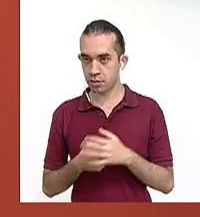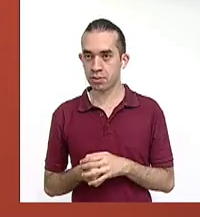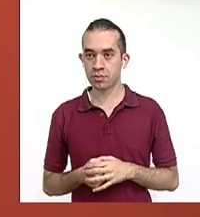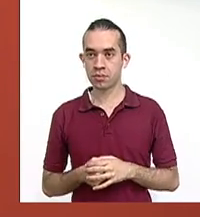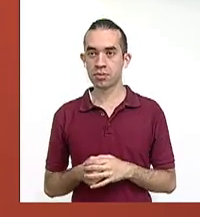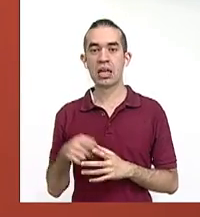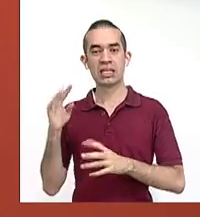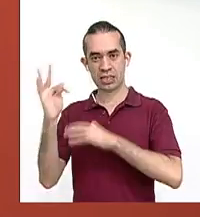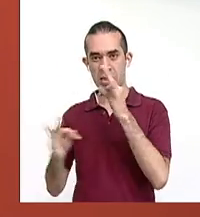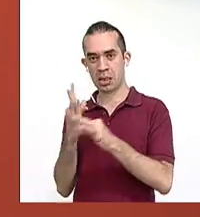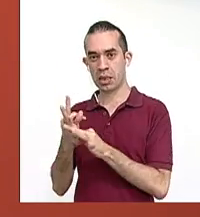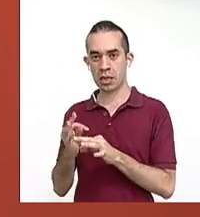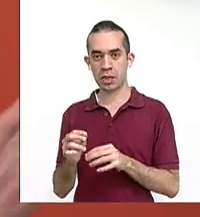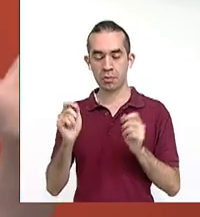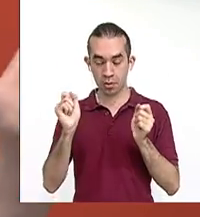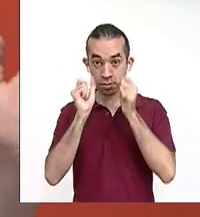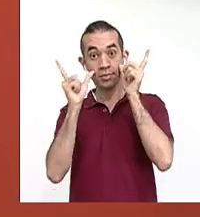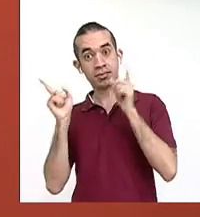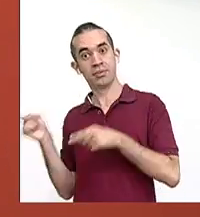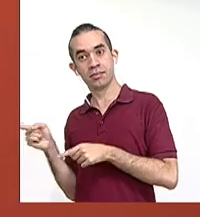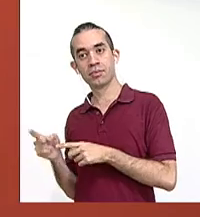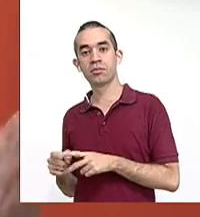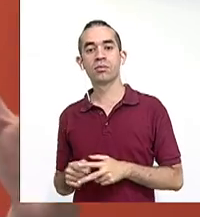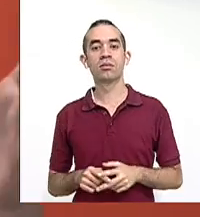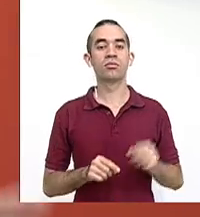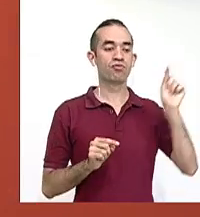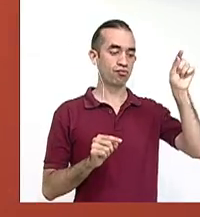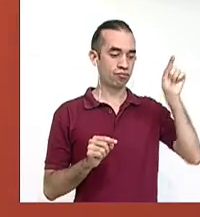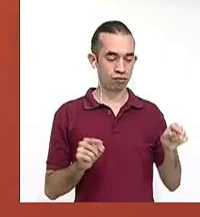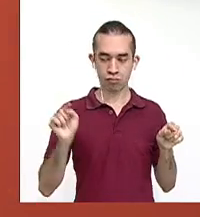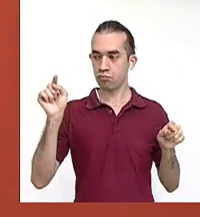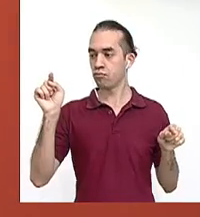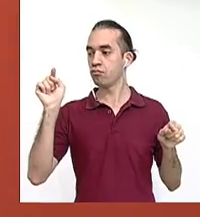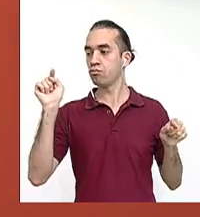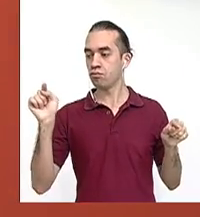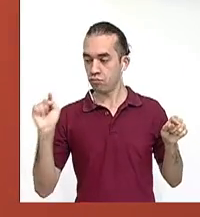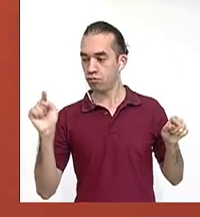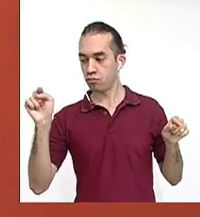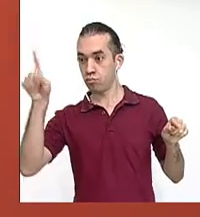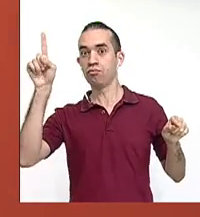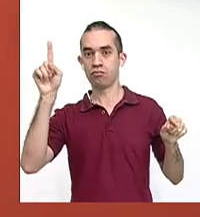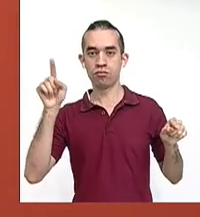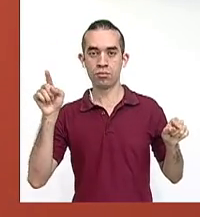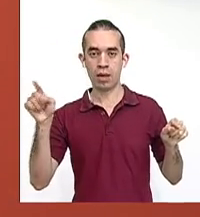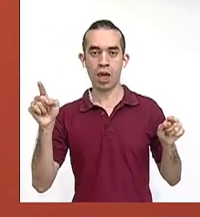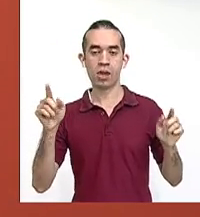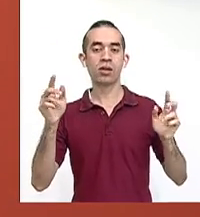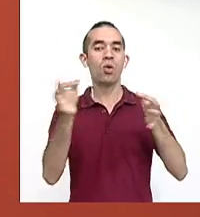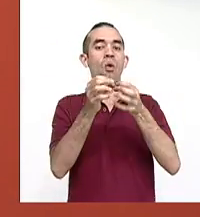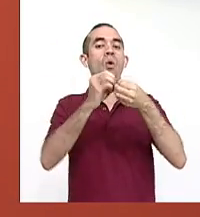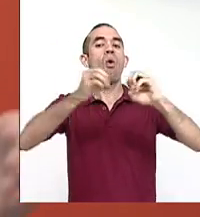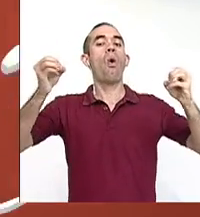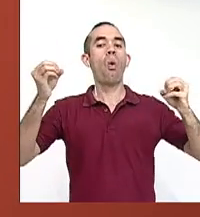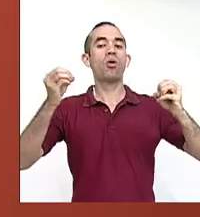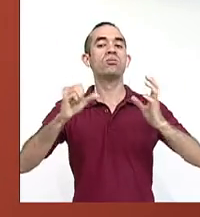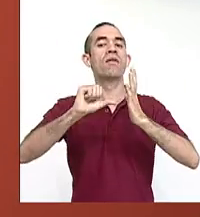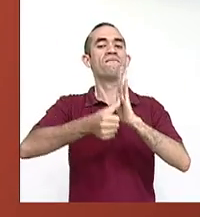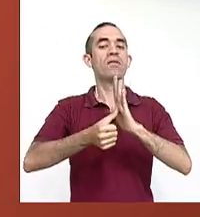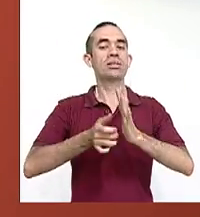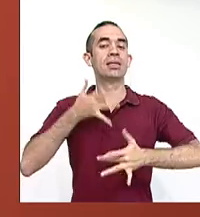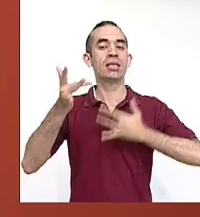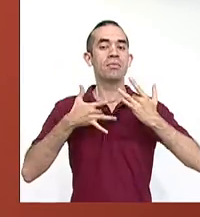exclamación inician y cierran oraciones que expresan con énfasis un sentimiento o una